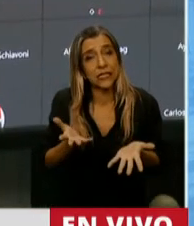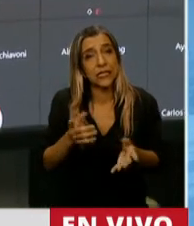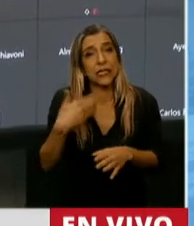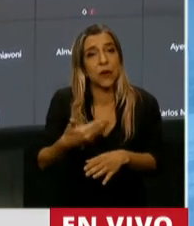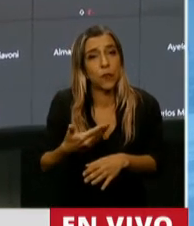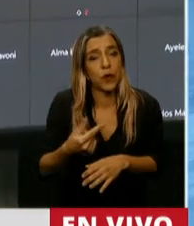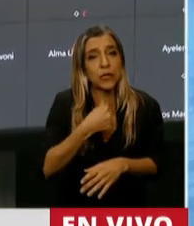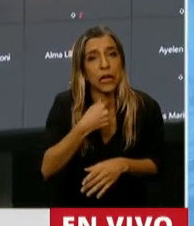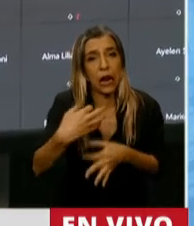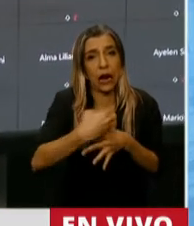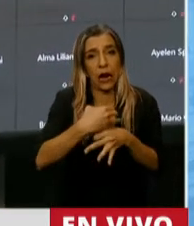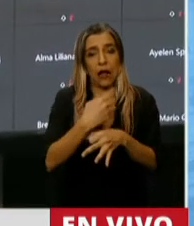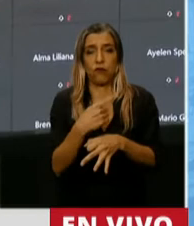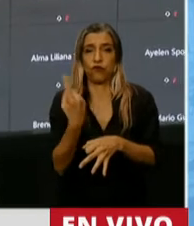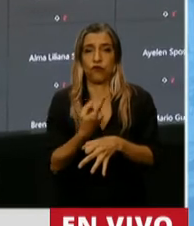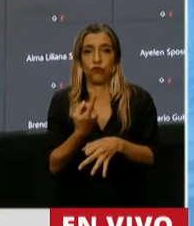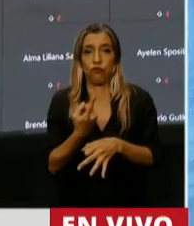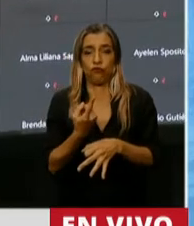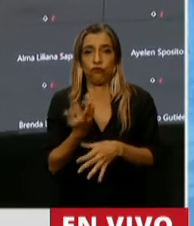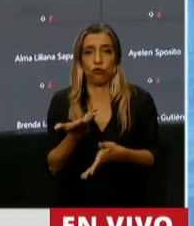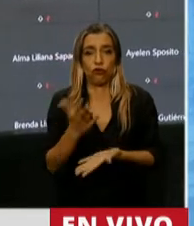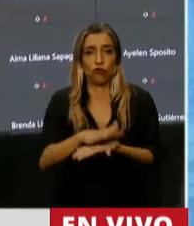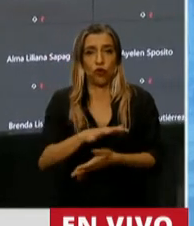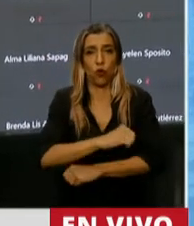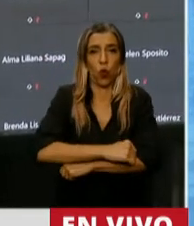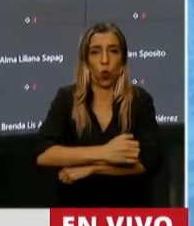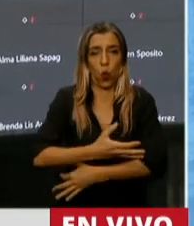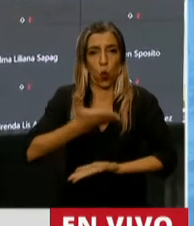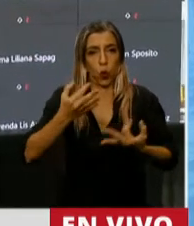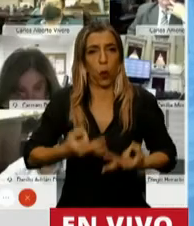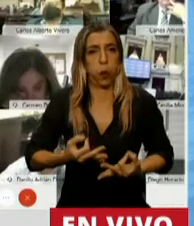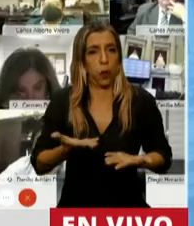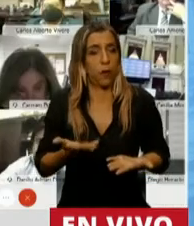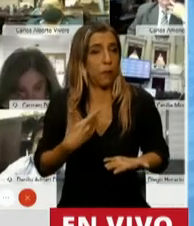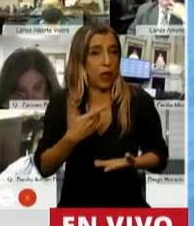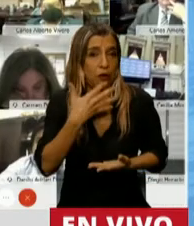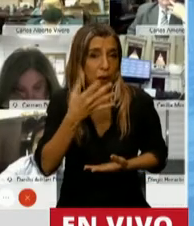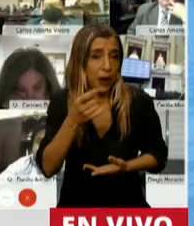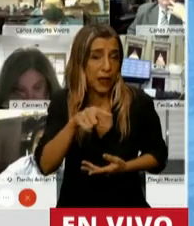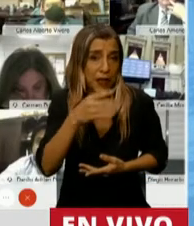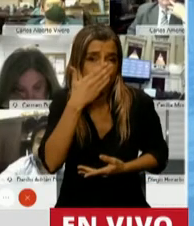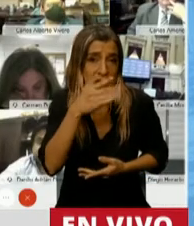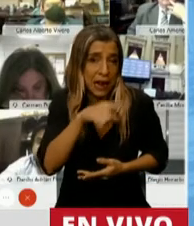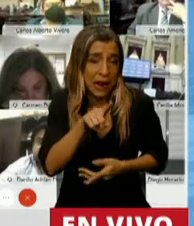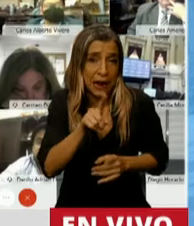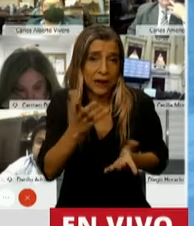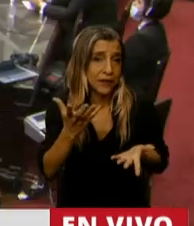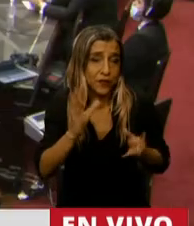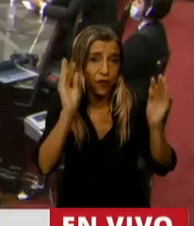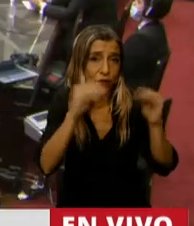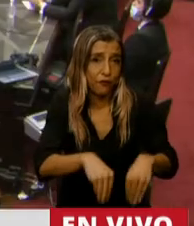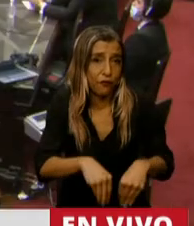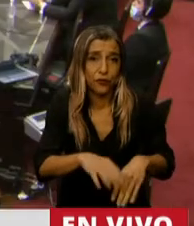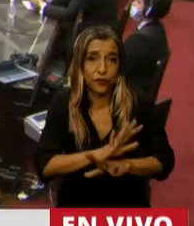y de moral quienes terminaron fundiendo y dejándole el camino a miles de fábricas